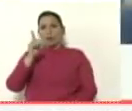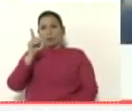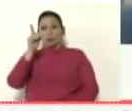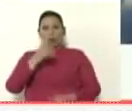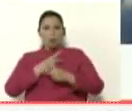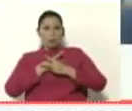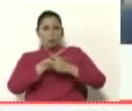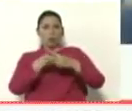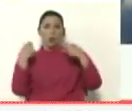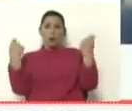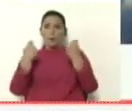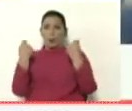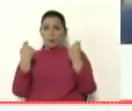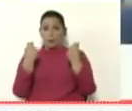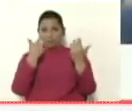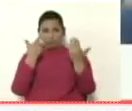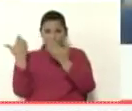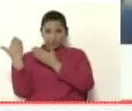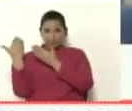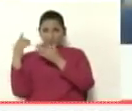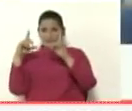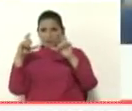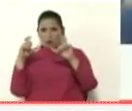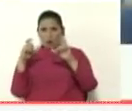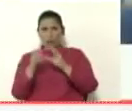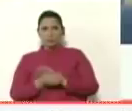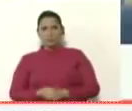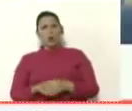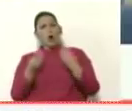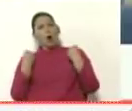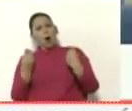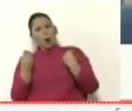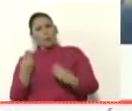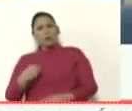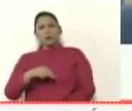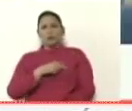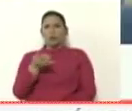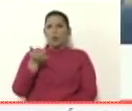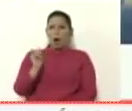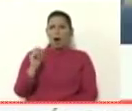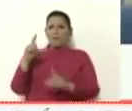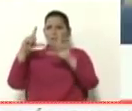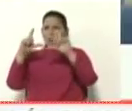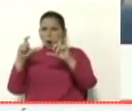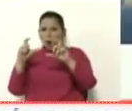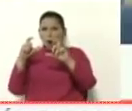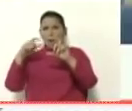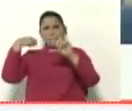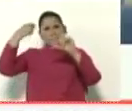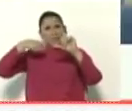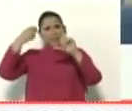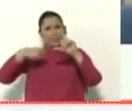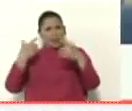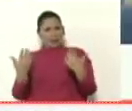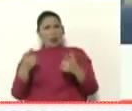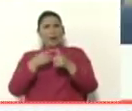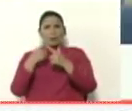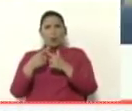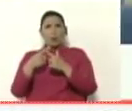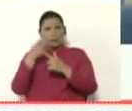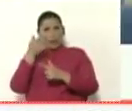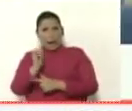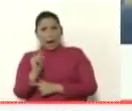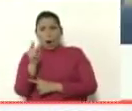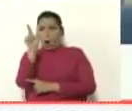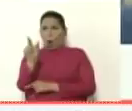popular que estaban allí como es que nosotros tenemos ese video y esa fotografía ahí aparece el señor superlano y